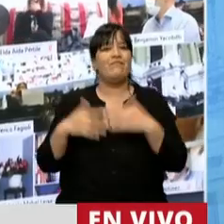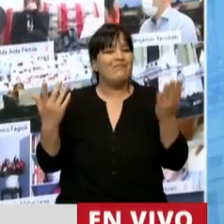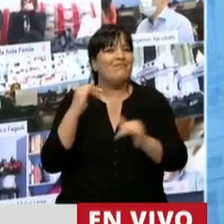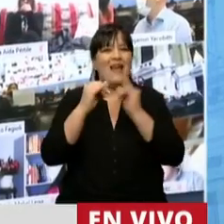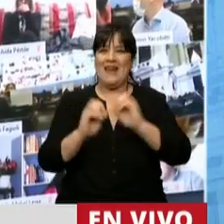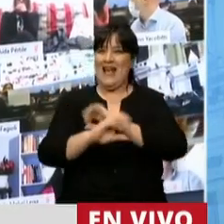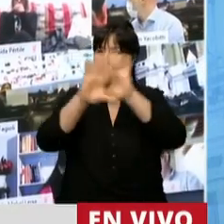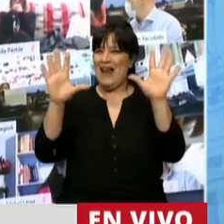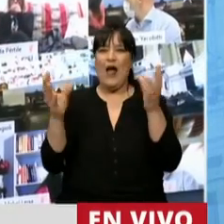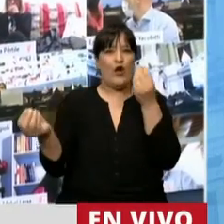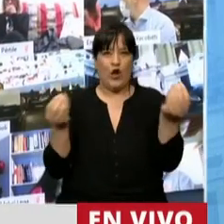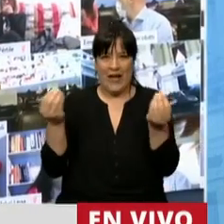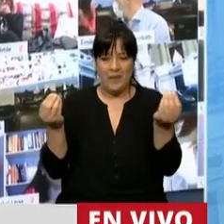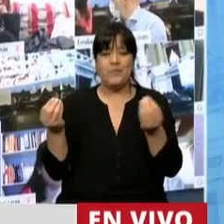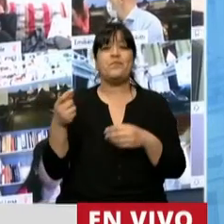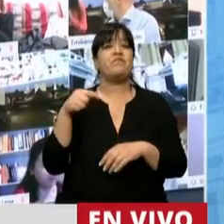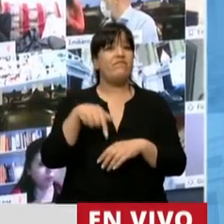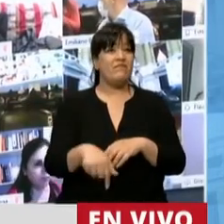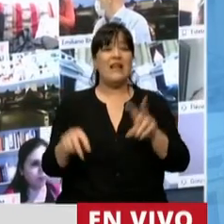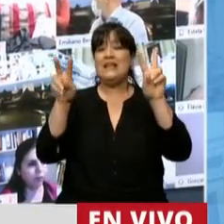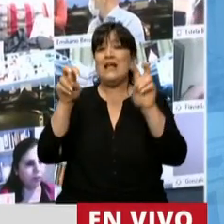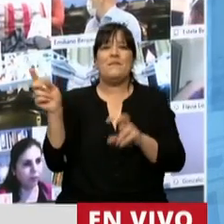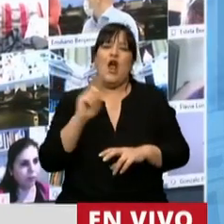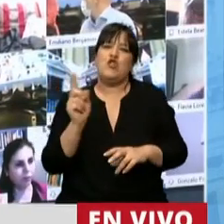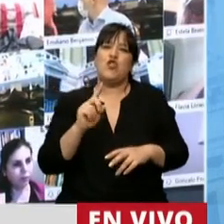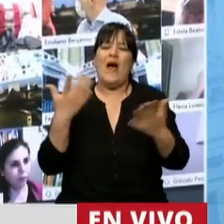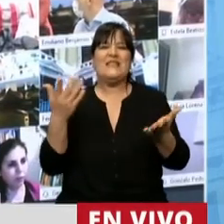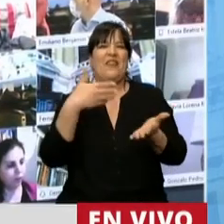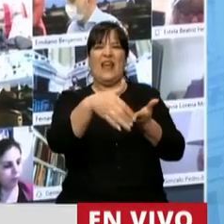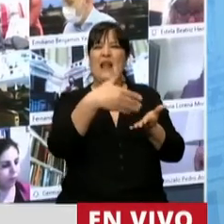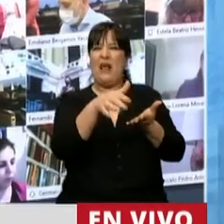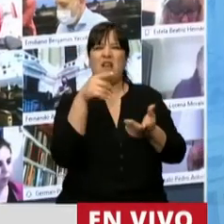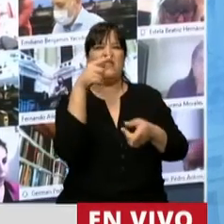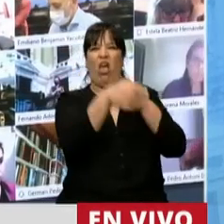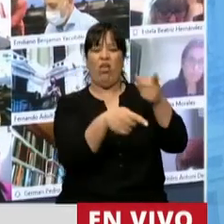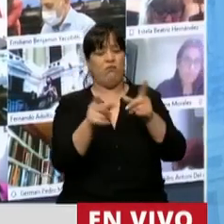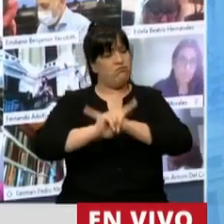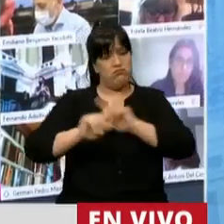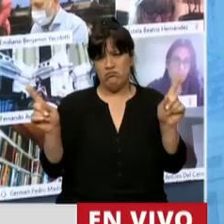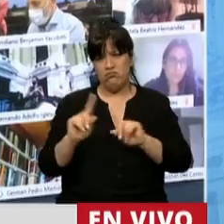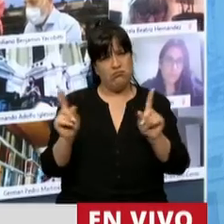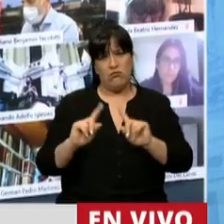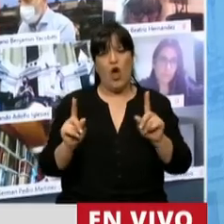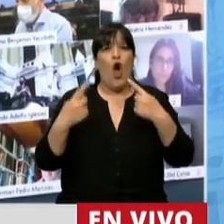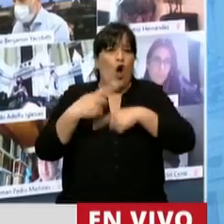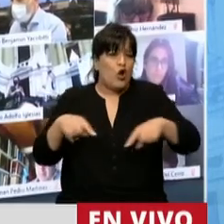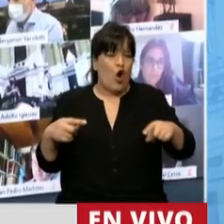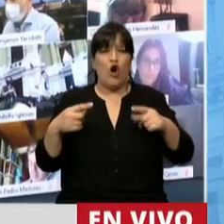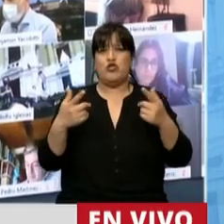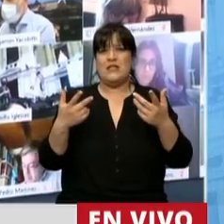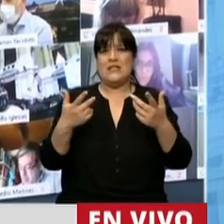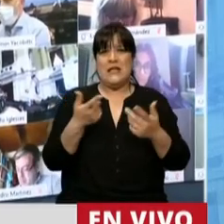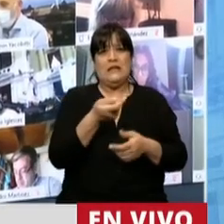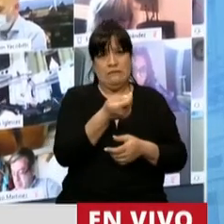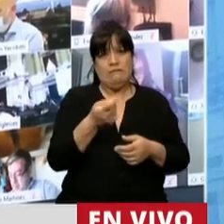absolutamente claro no se trata de una cuestión discriminatoria de administrar recursos escasos